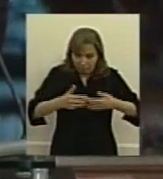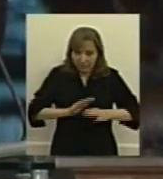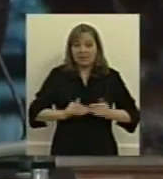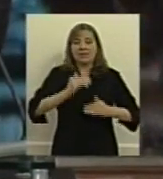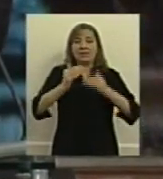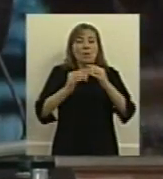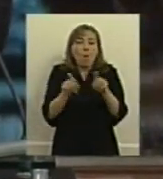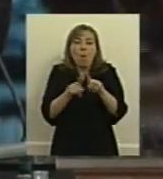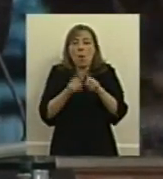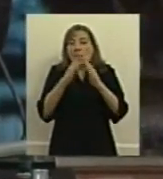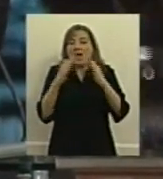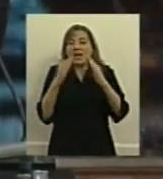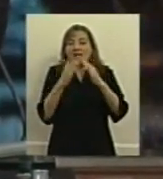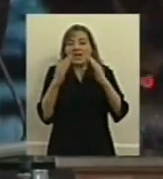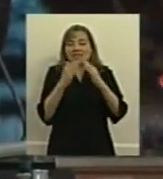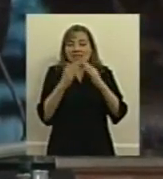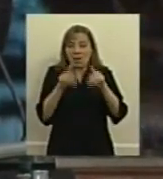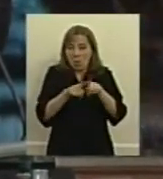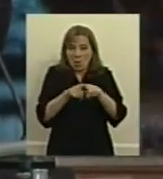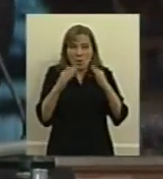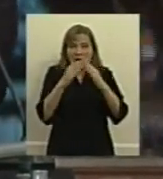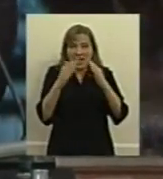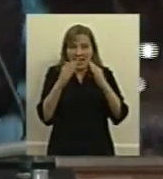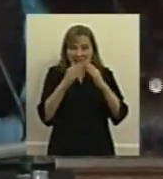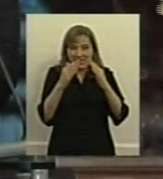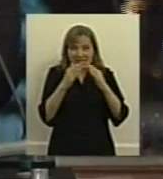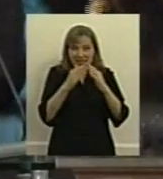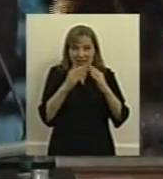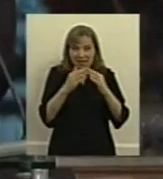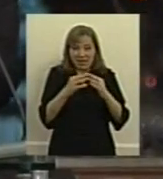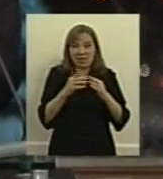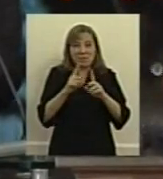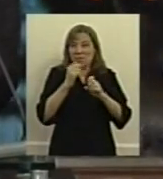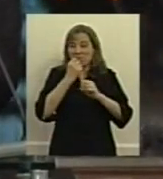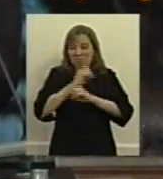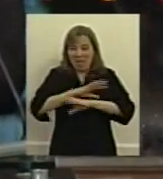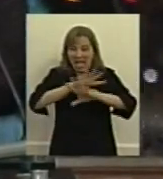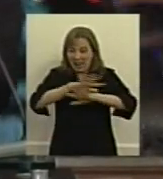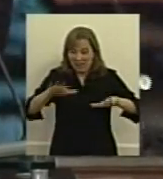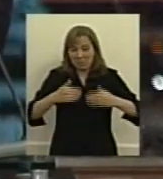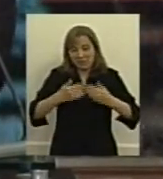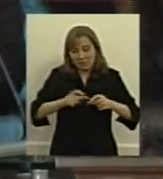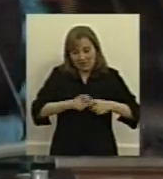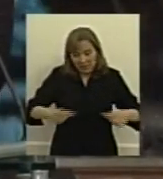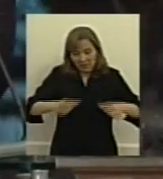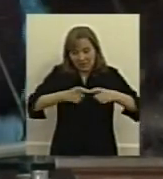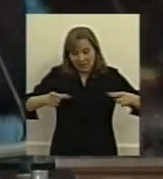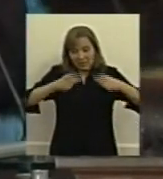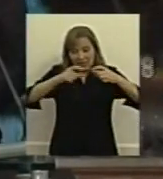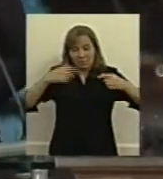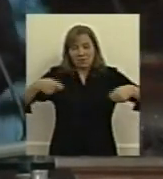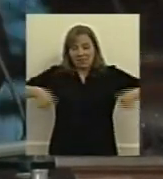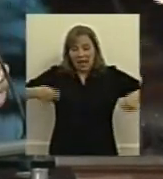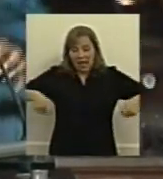es como cuando en una casa cuando uno empezó haciendo estaba todo destruido no había nada empezó con los ladrillos puso la chapa puso